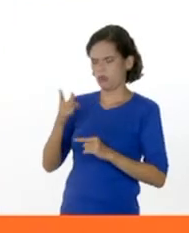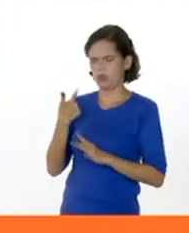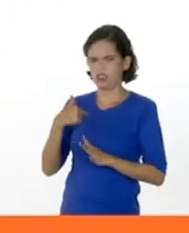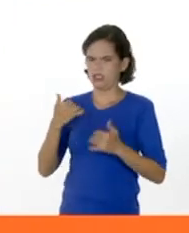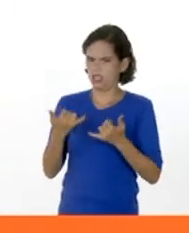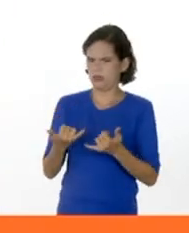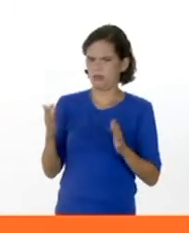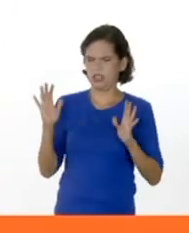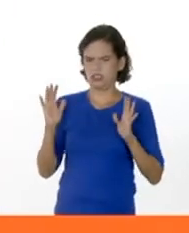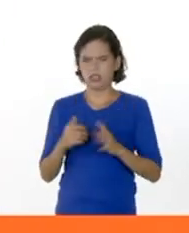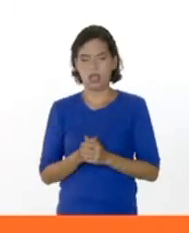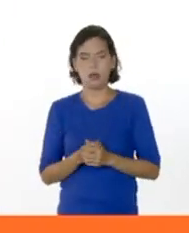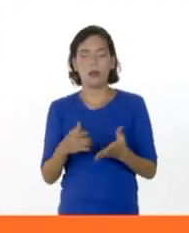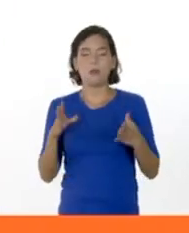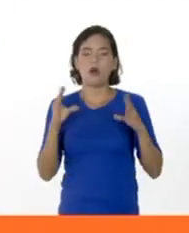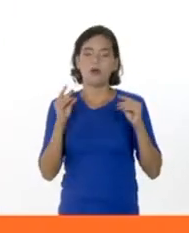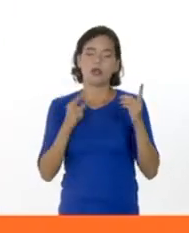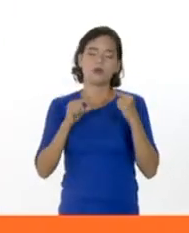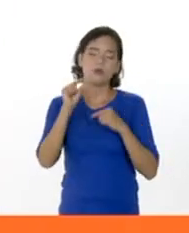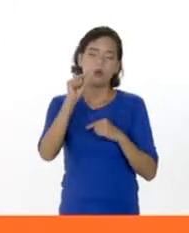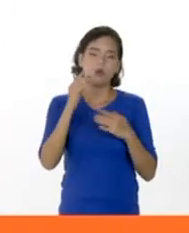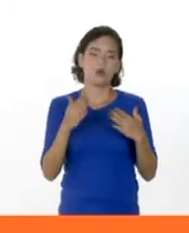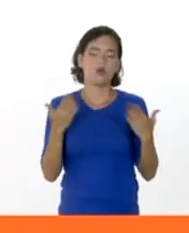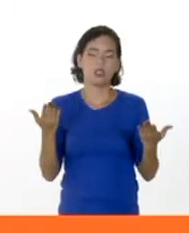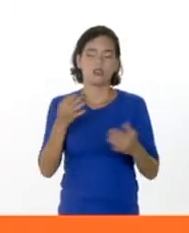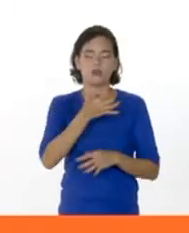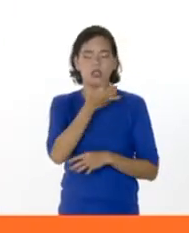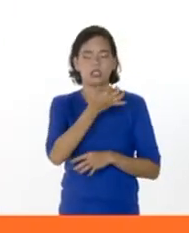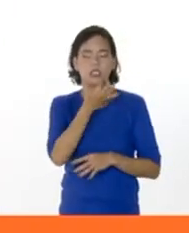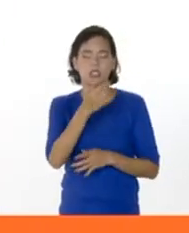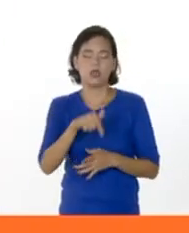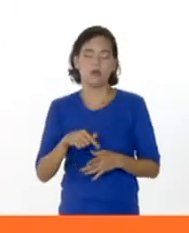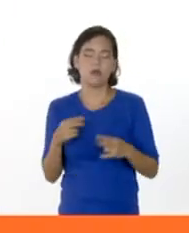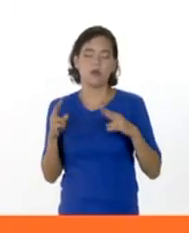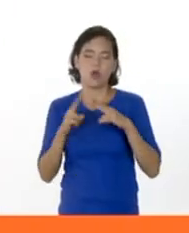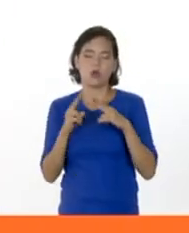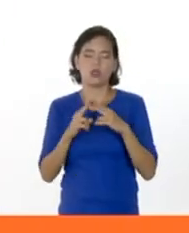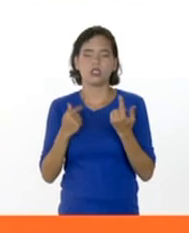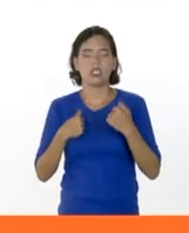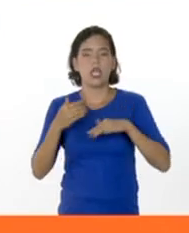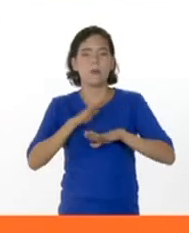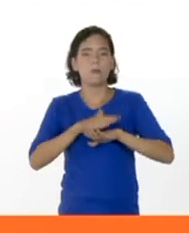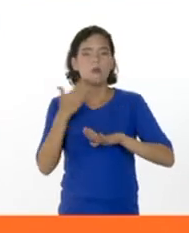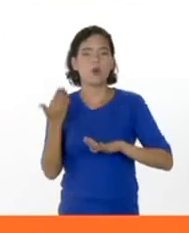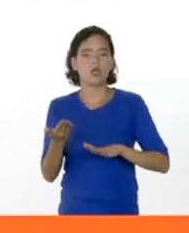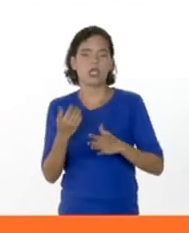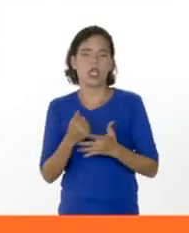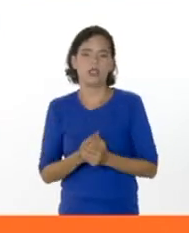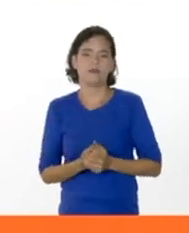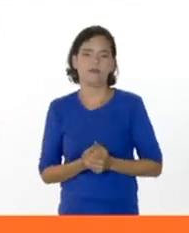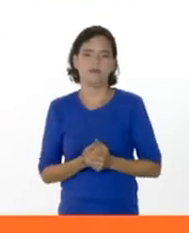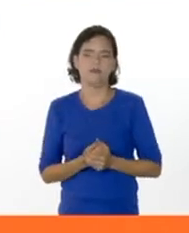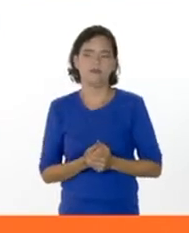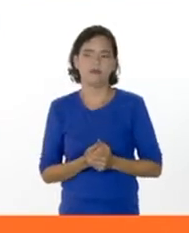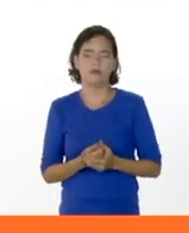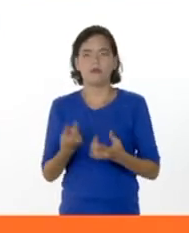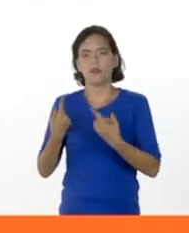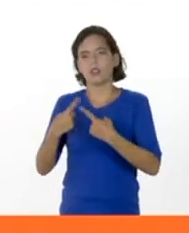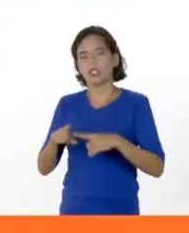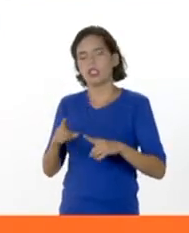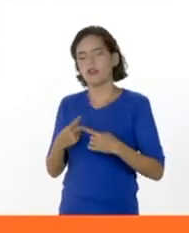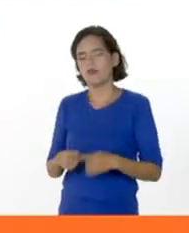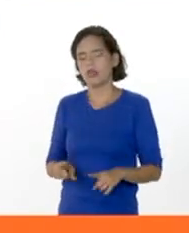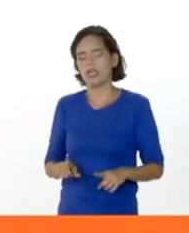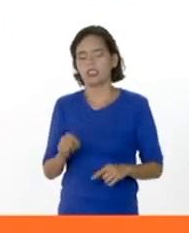Bueno, vamos a hablar un poco de eso de la tarde de hoy. Vamos a conocer el por qué surgen esos distintos estados